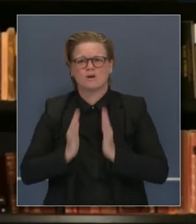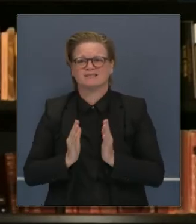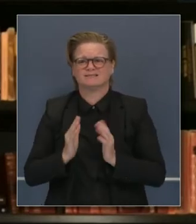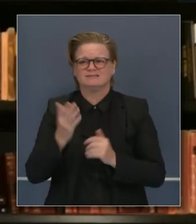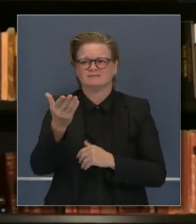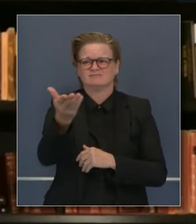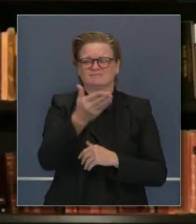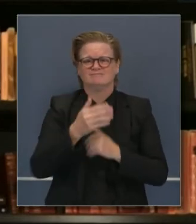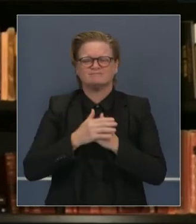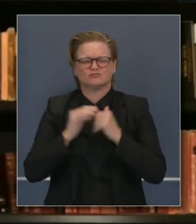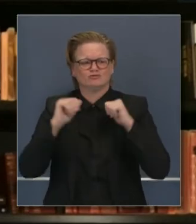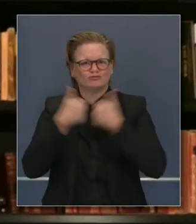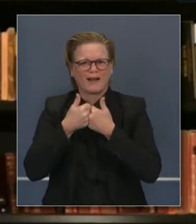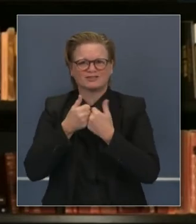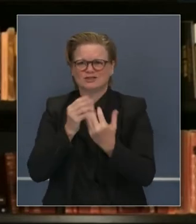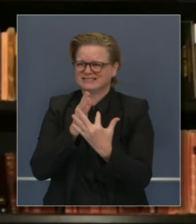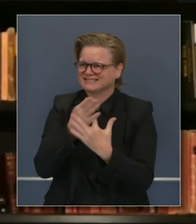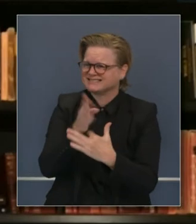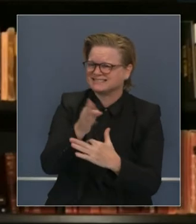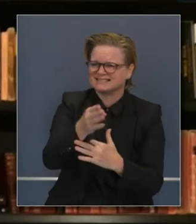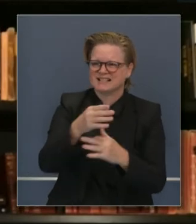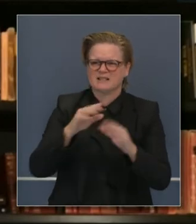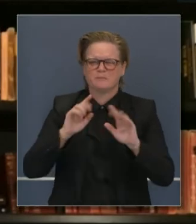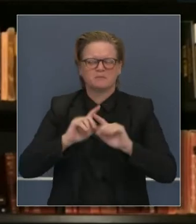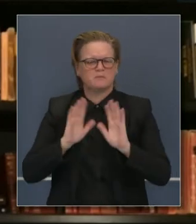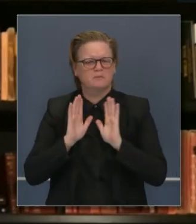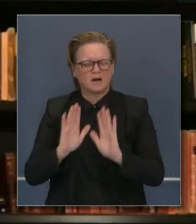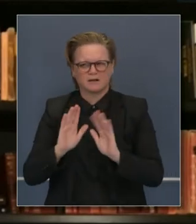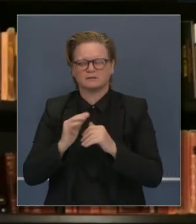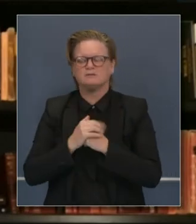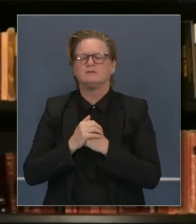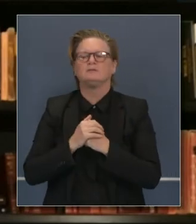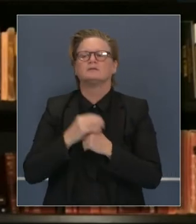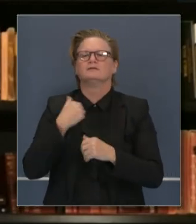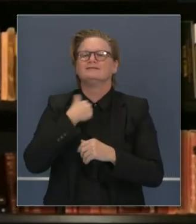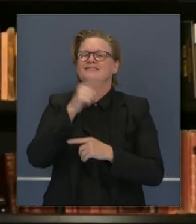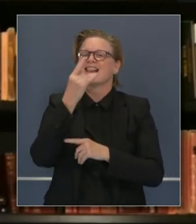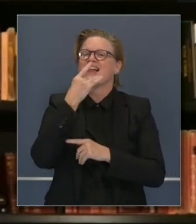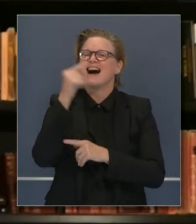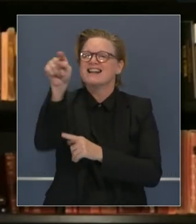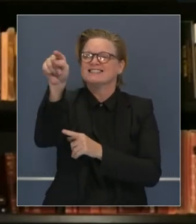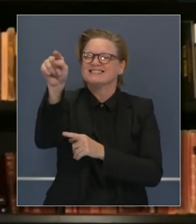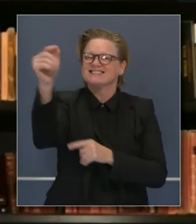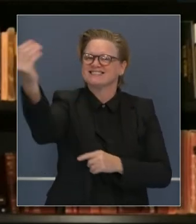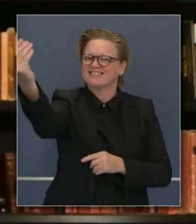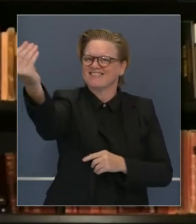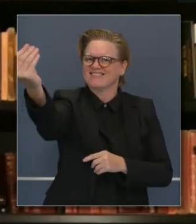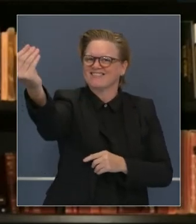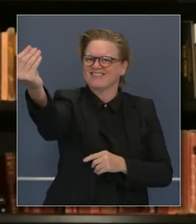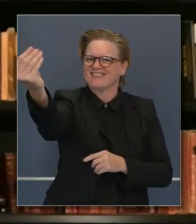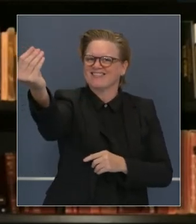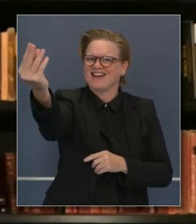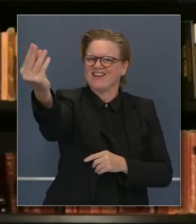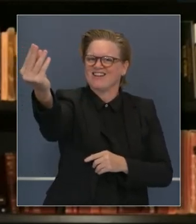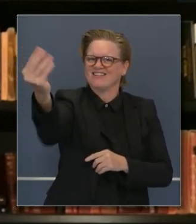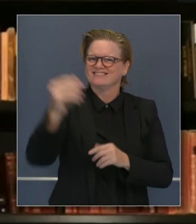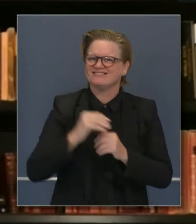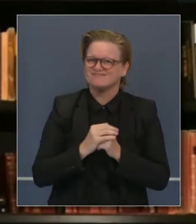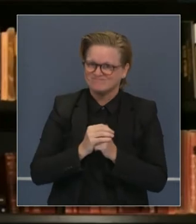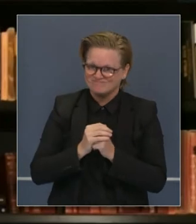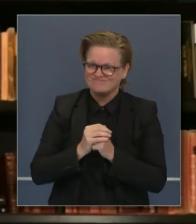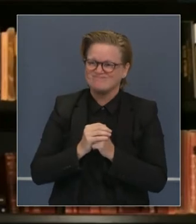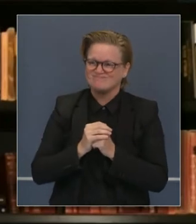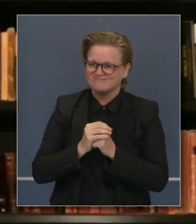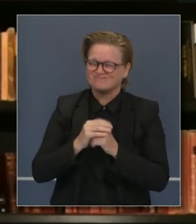para muchos californianos en este tiempo difícil para tantos. Se puede ver la luz al final del túnel. Esto ya no es un maratón.